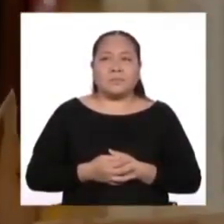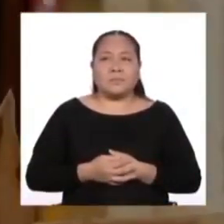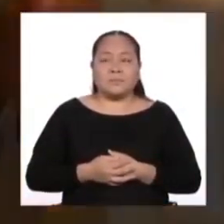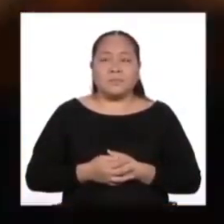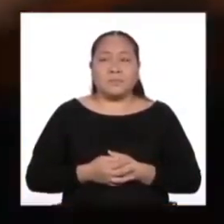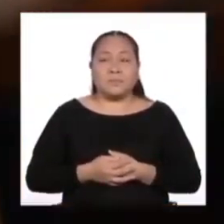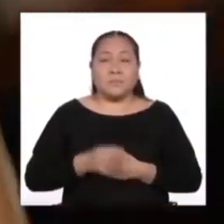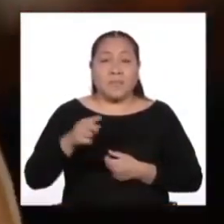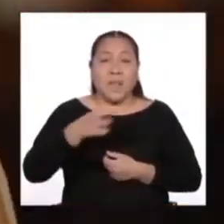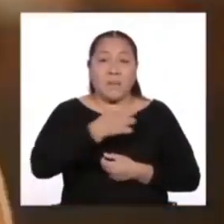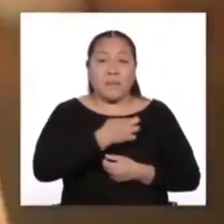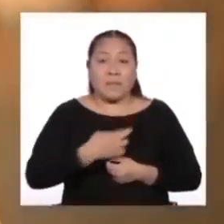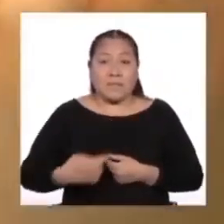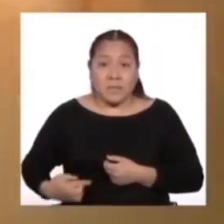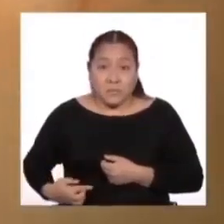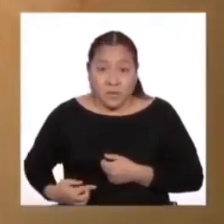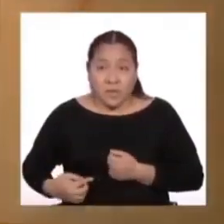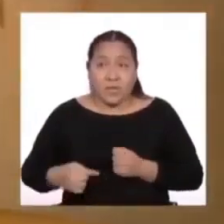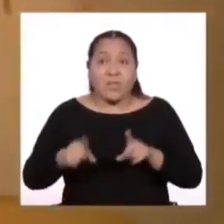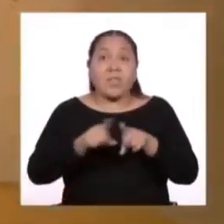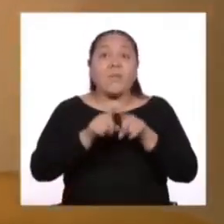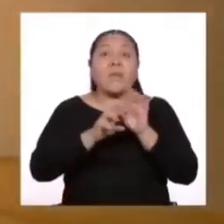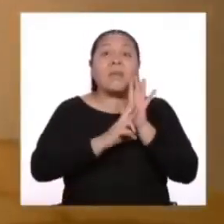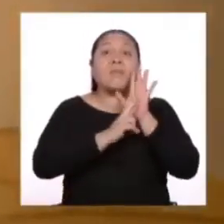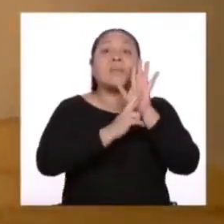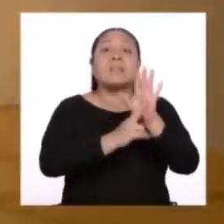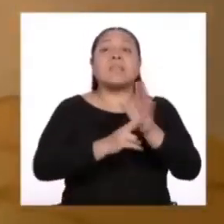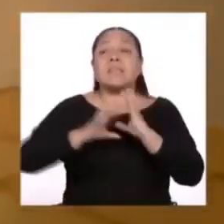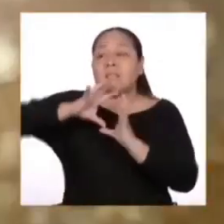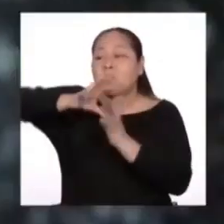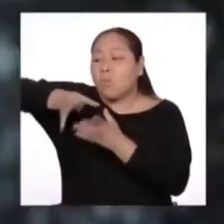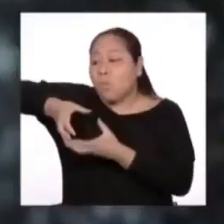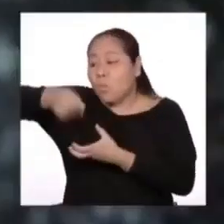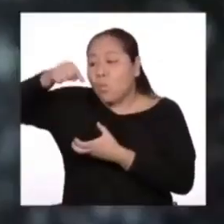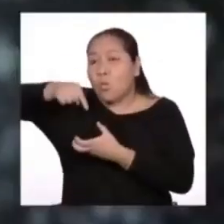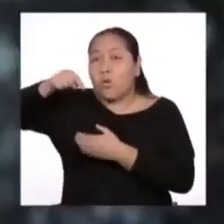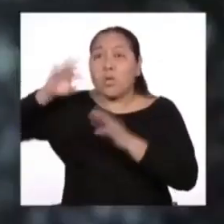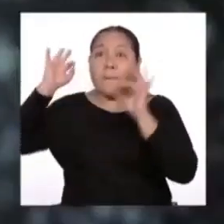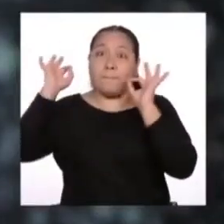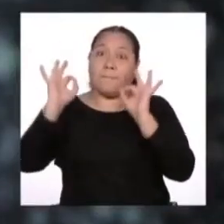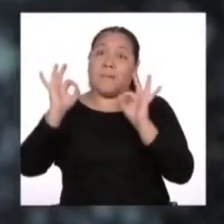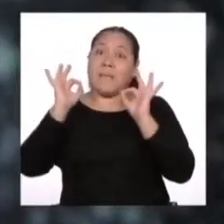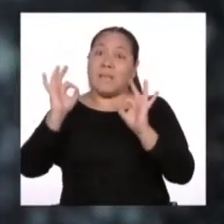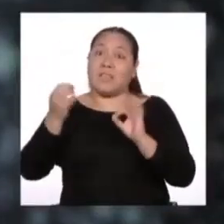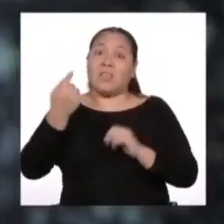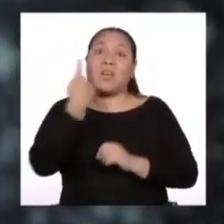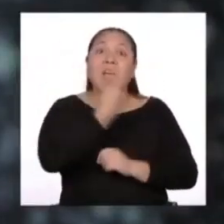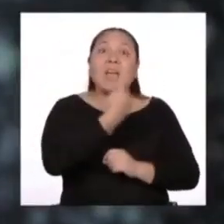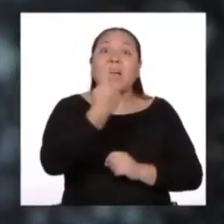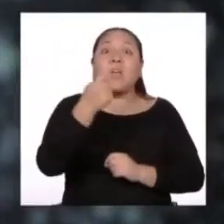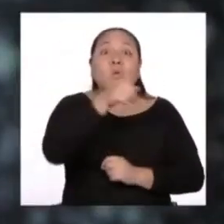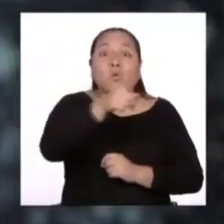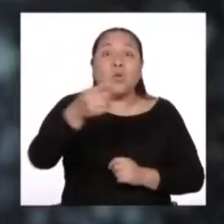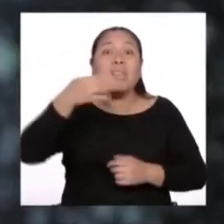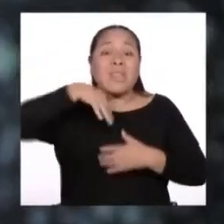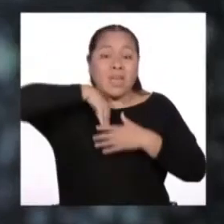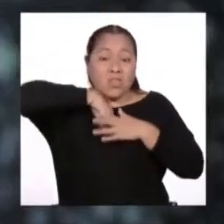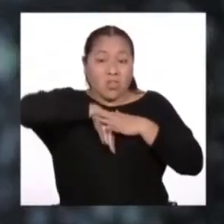El principito representa también a ese mundo en peligro que cada uno tiene cuando va creciendo.